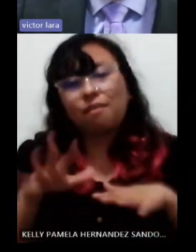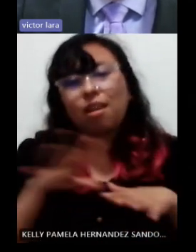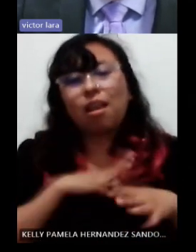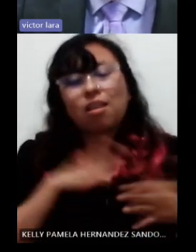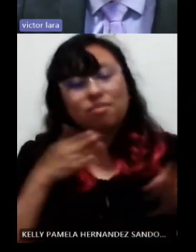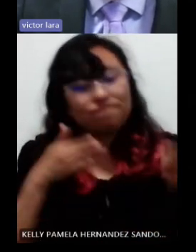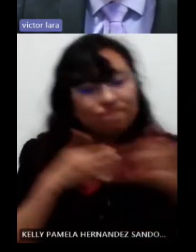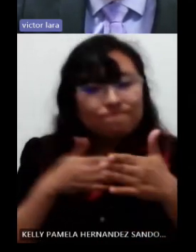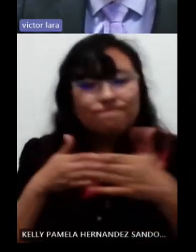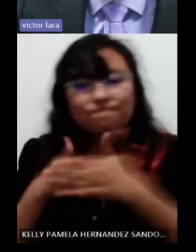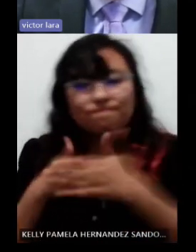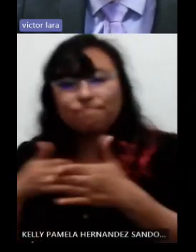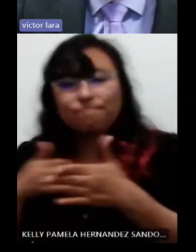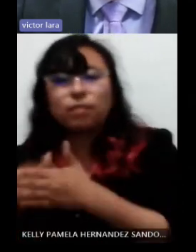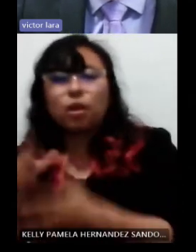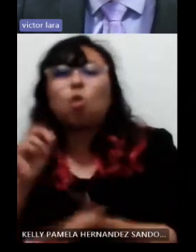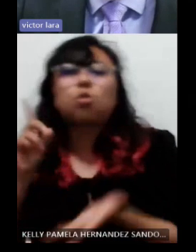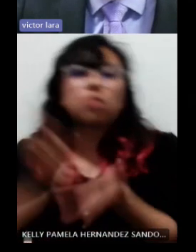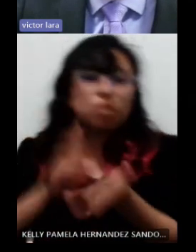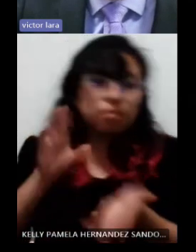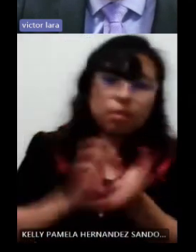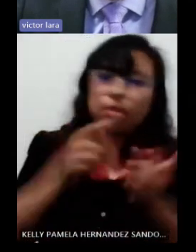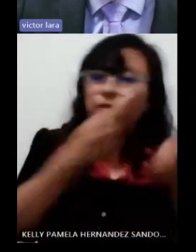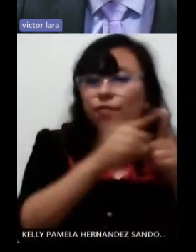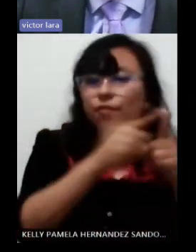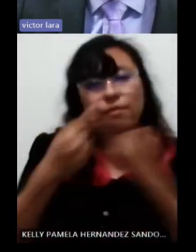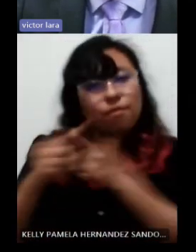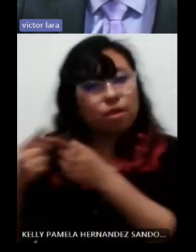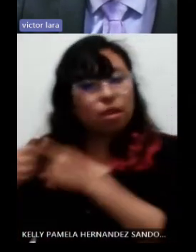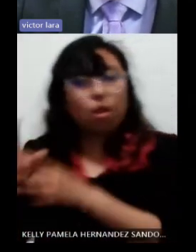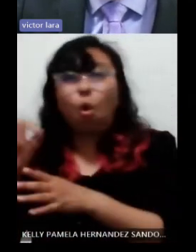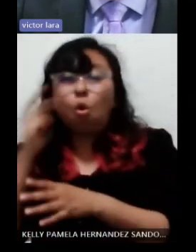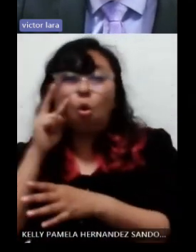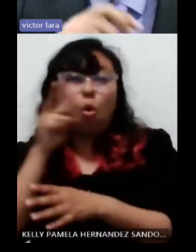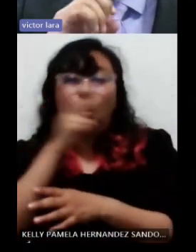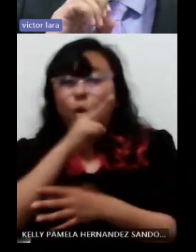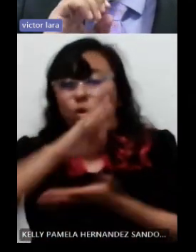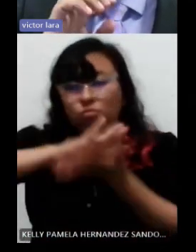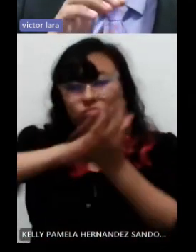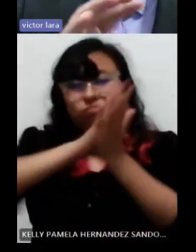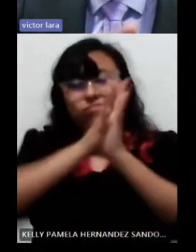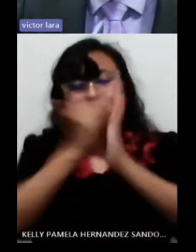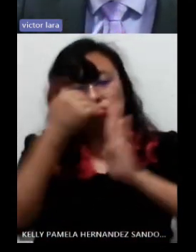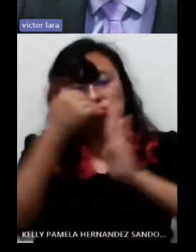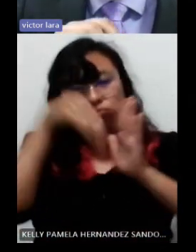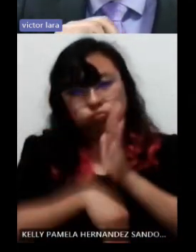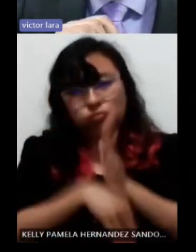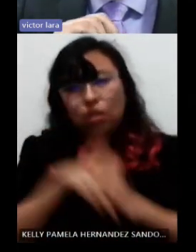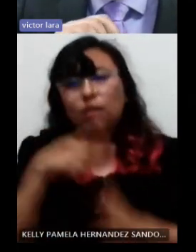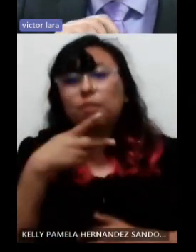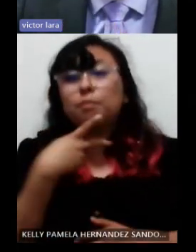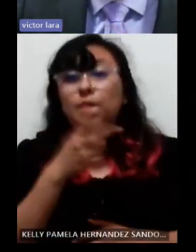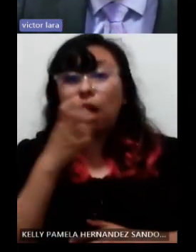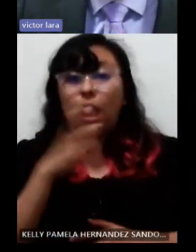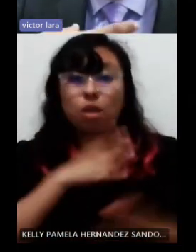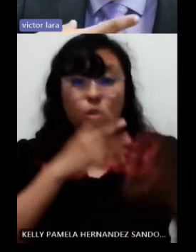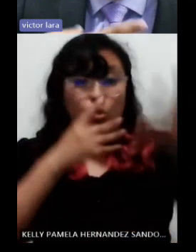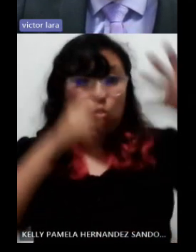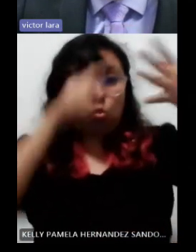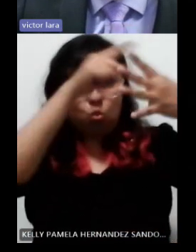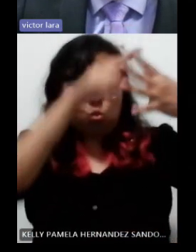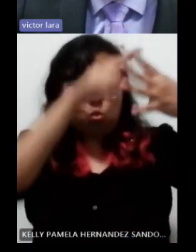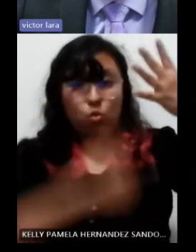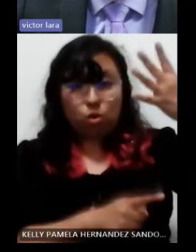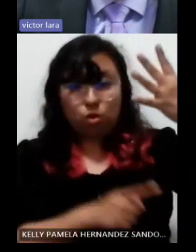impedimento, tener una discapacidad o tener un deterioro. Básicamente son cuatro ramificaciones las cuales nosotros